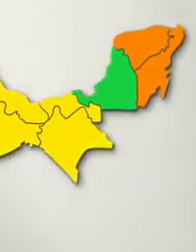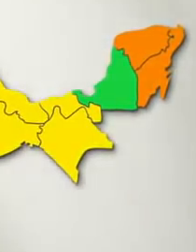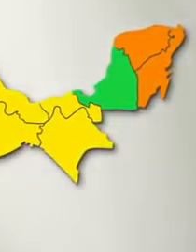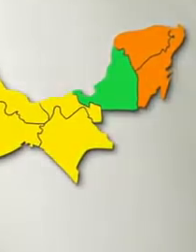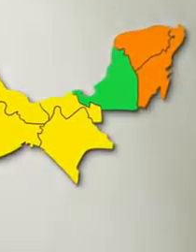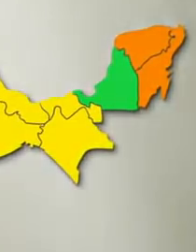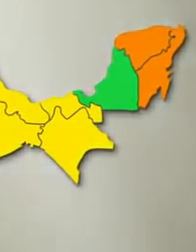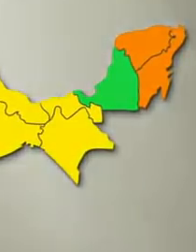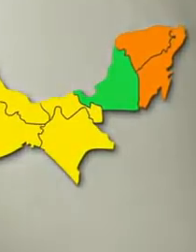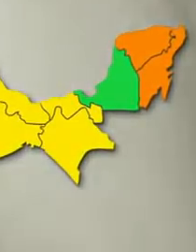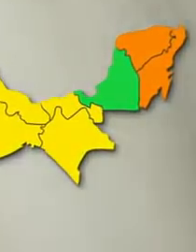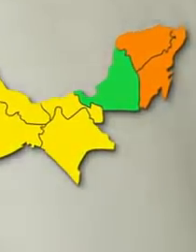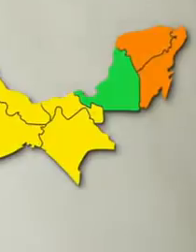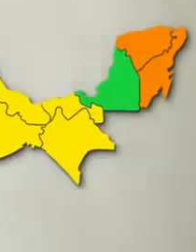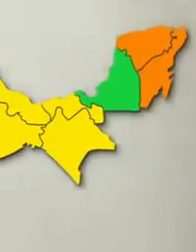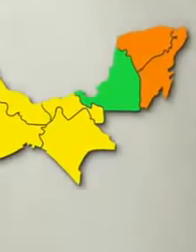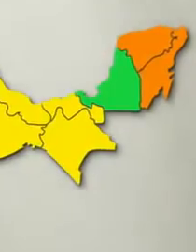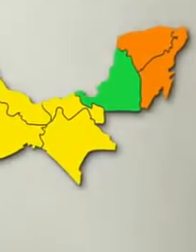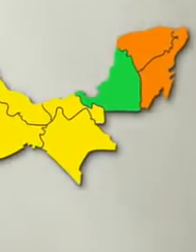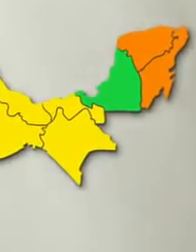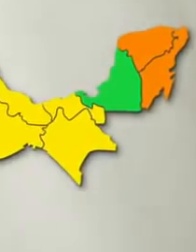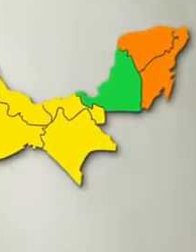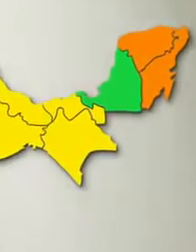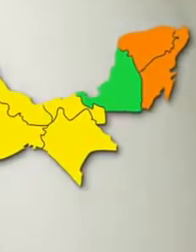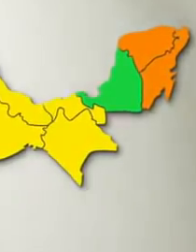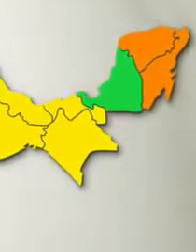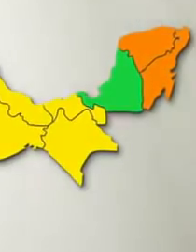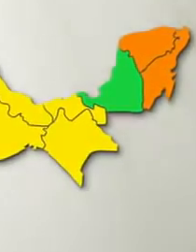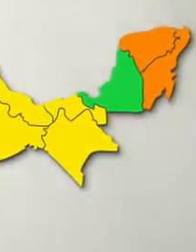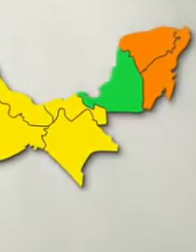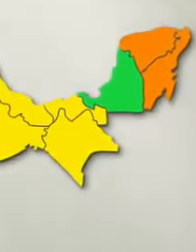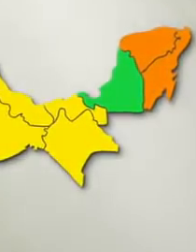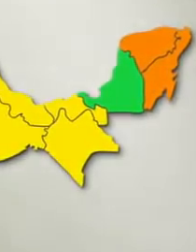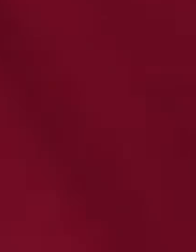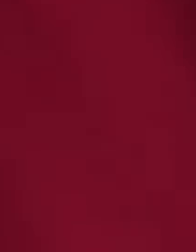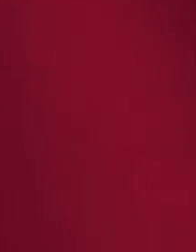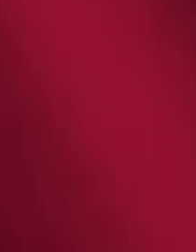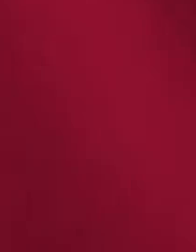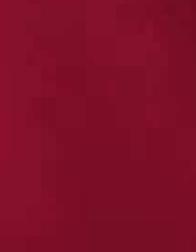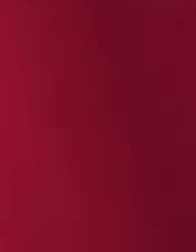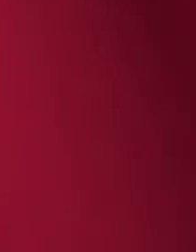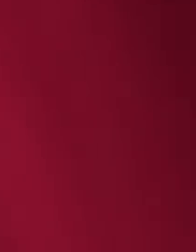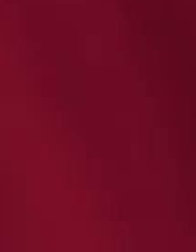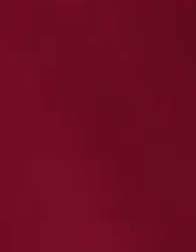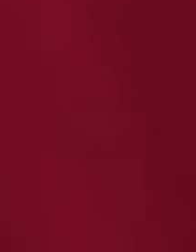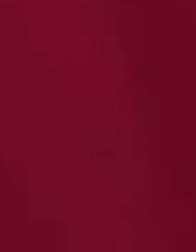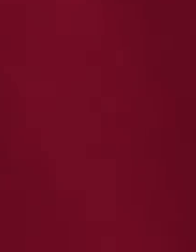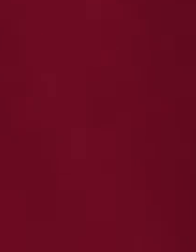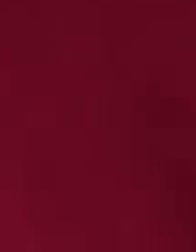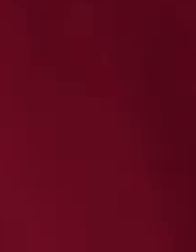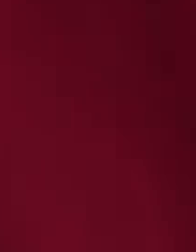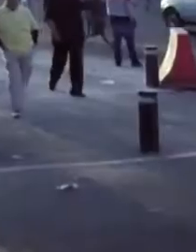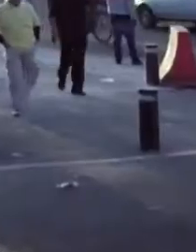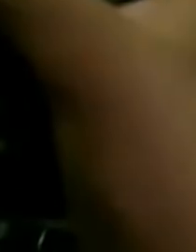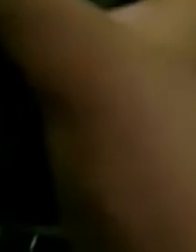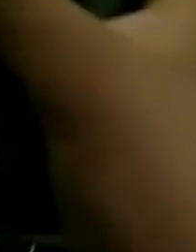refuerza las medidas de prevención e higiene y sigue las indicaciones de las autoridades de salud. Gobierno de México. En